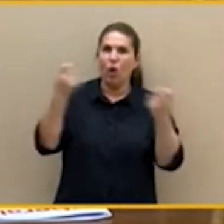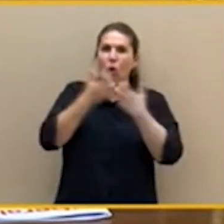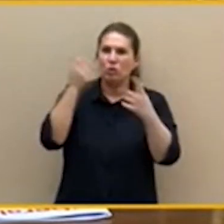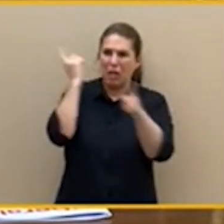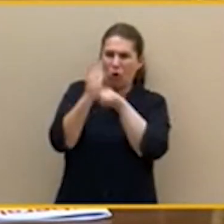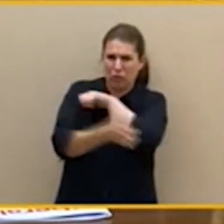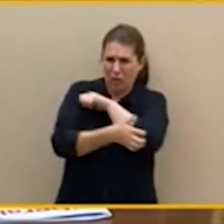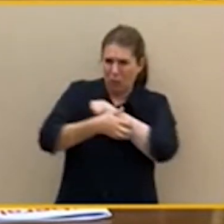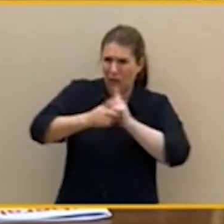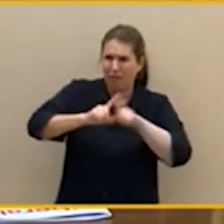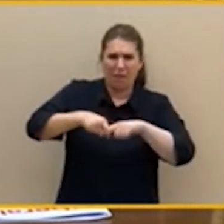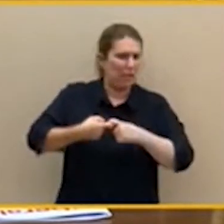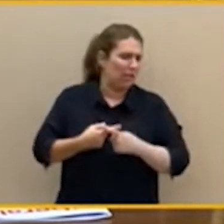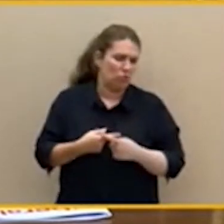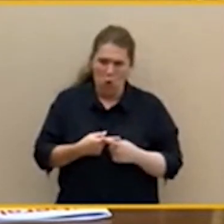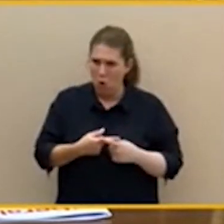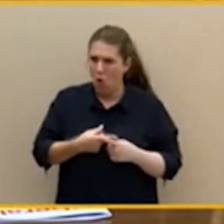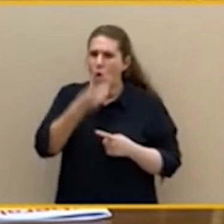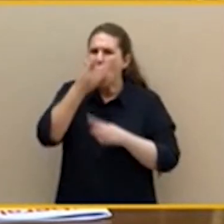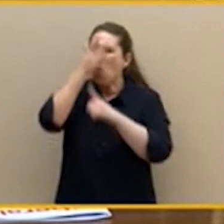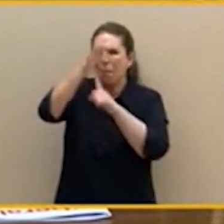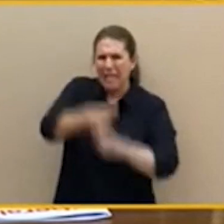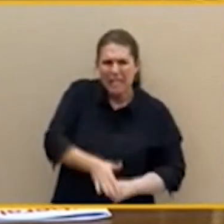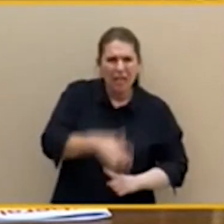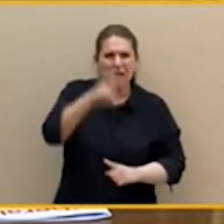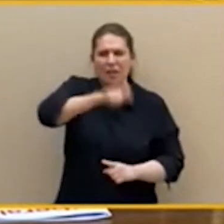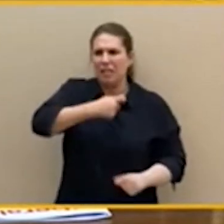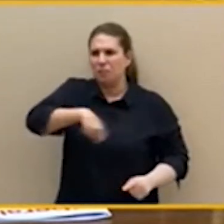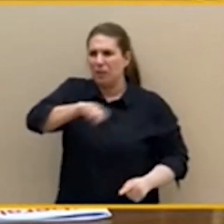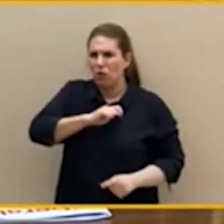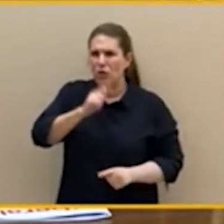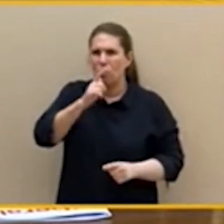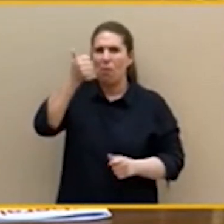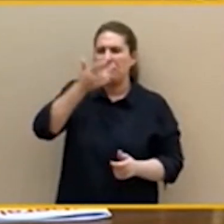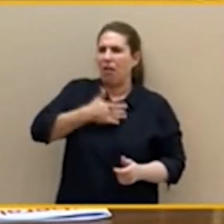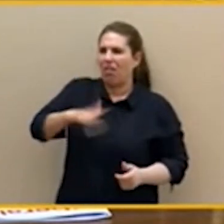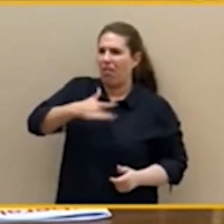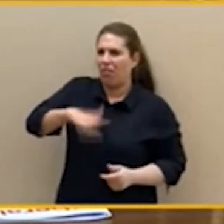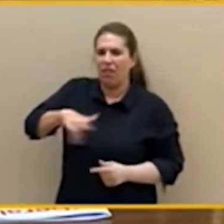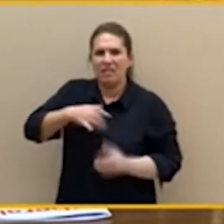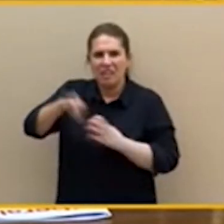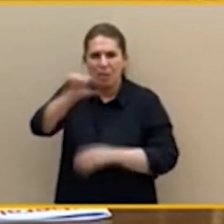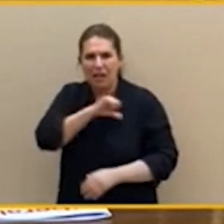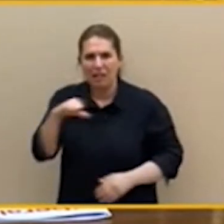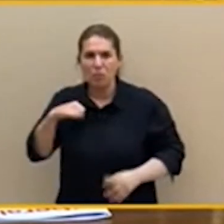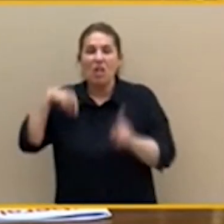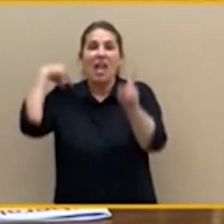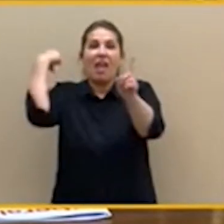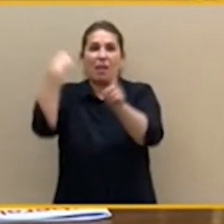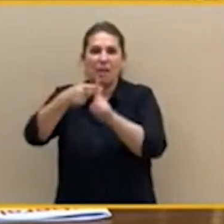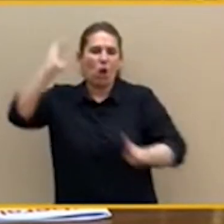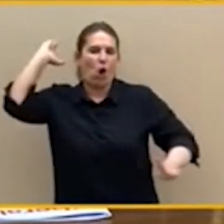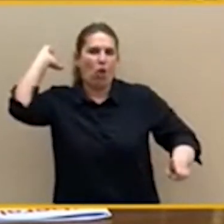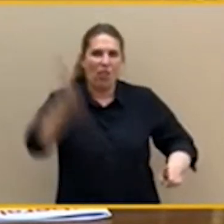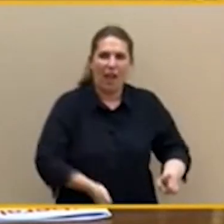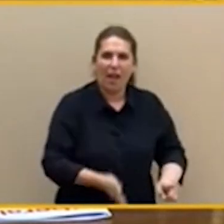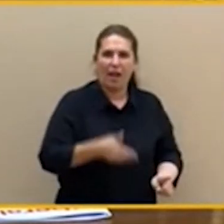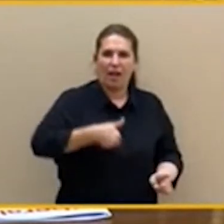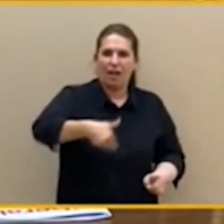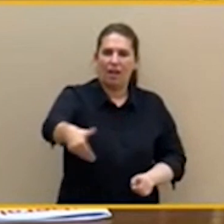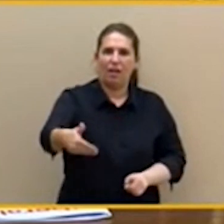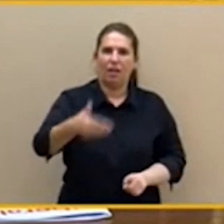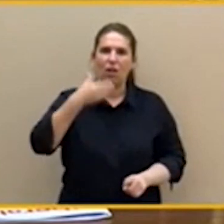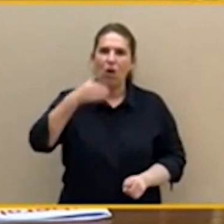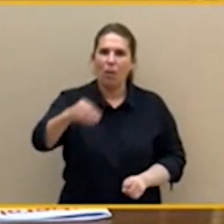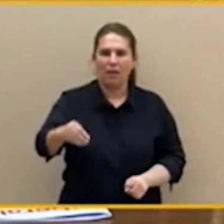al separatismo y que encima condenan a las próximas generaciones? No lo vamos a hacer. Y, todo, y